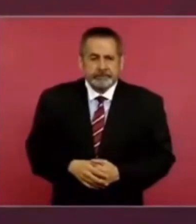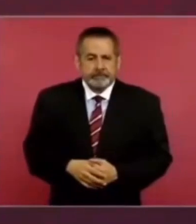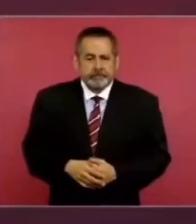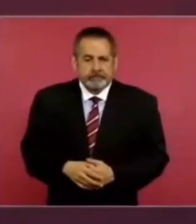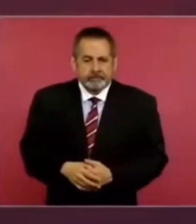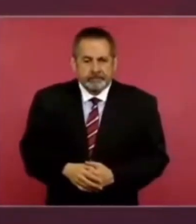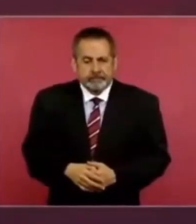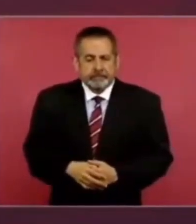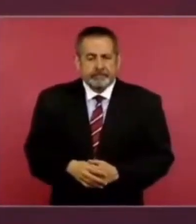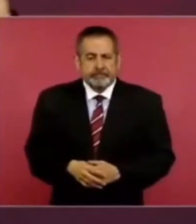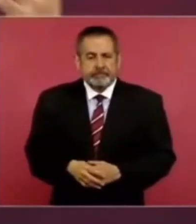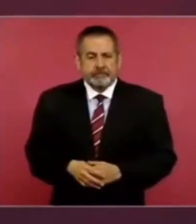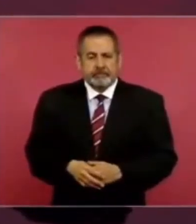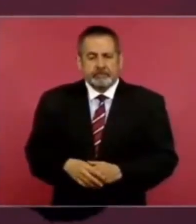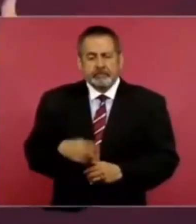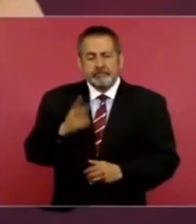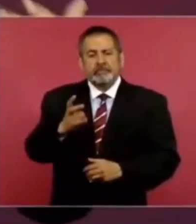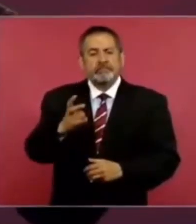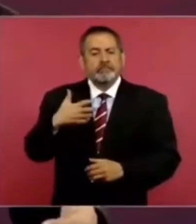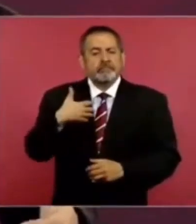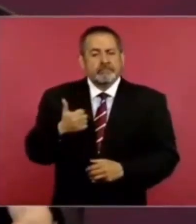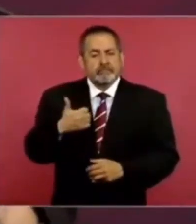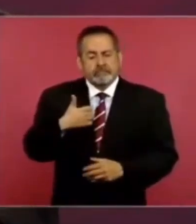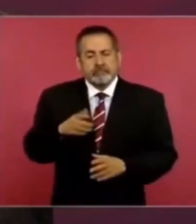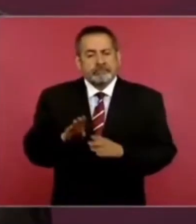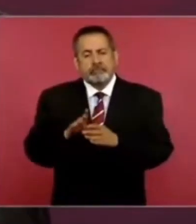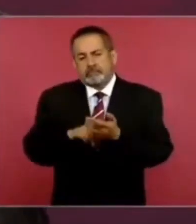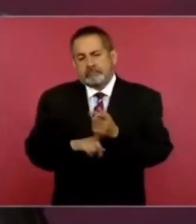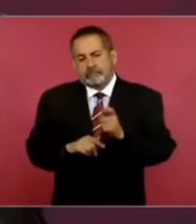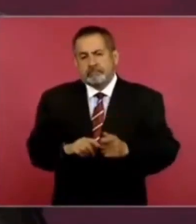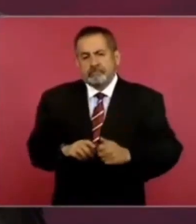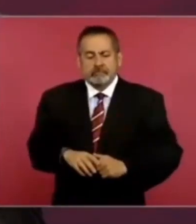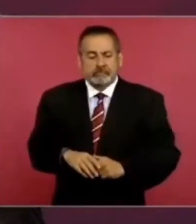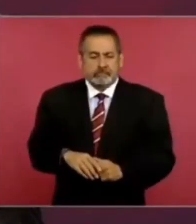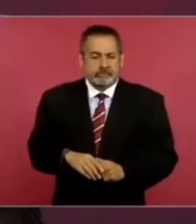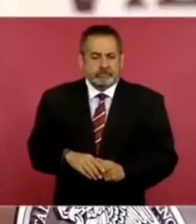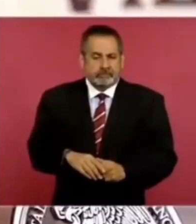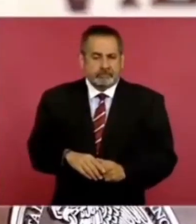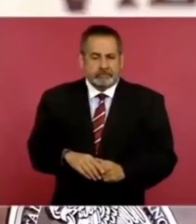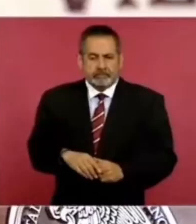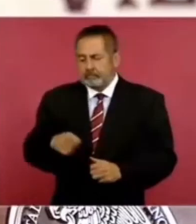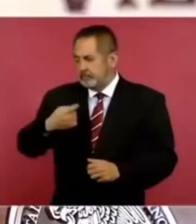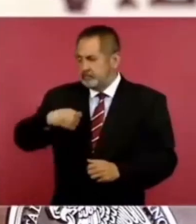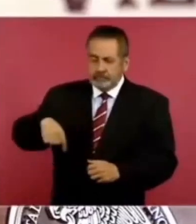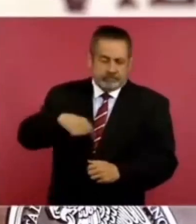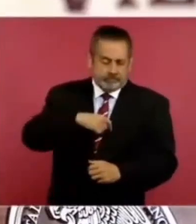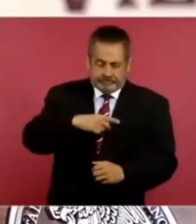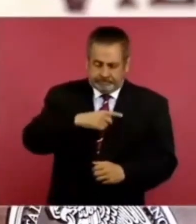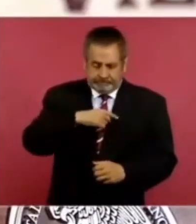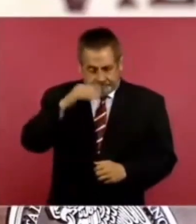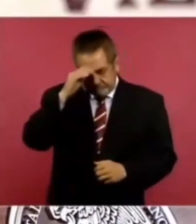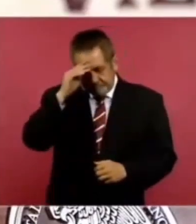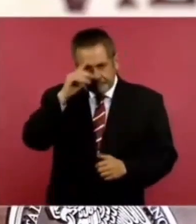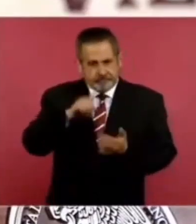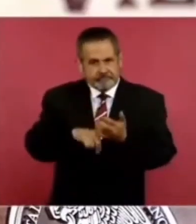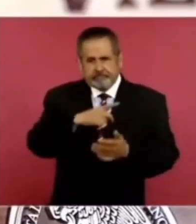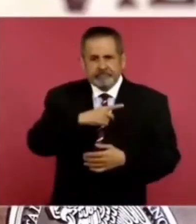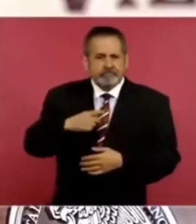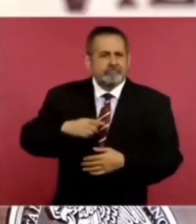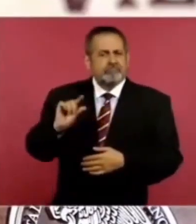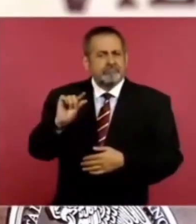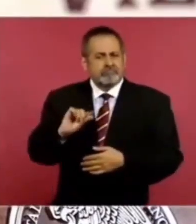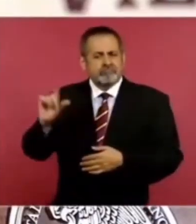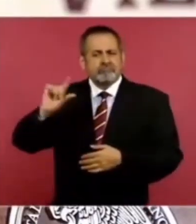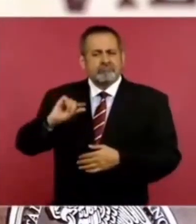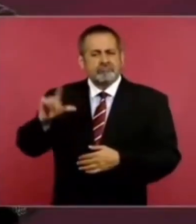es entender de que debemos de ser profesionales. Y no es nada